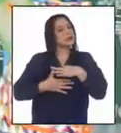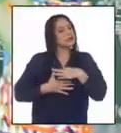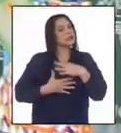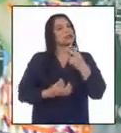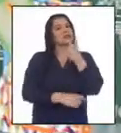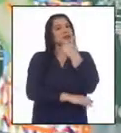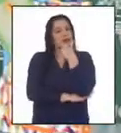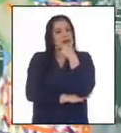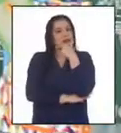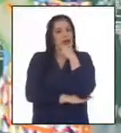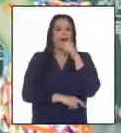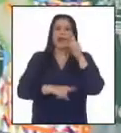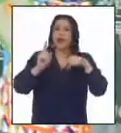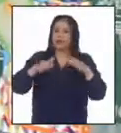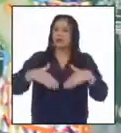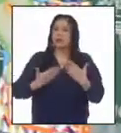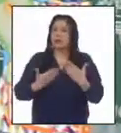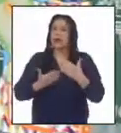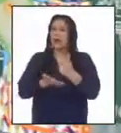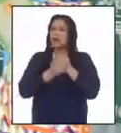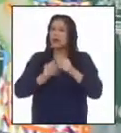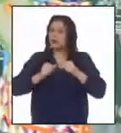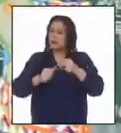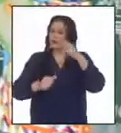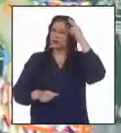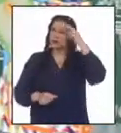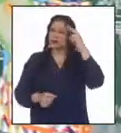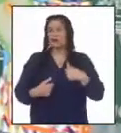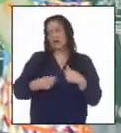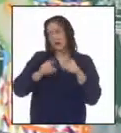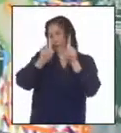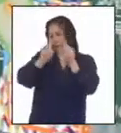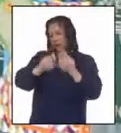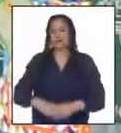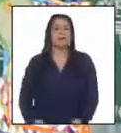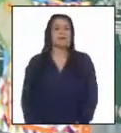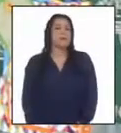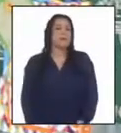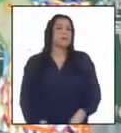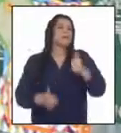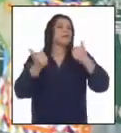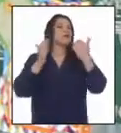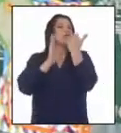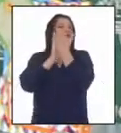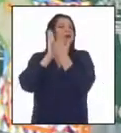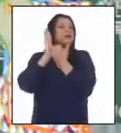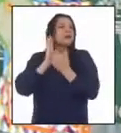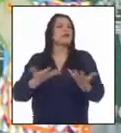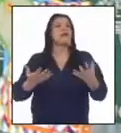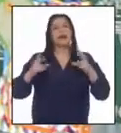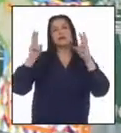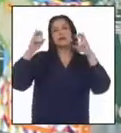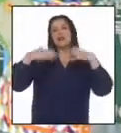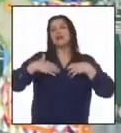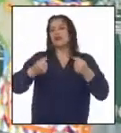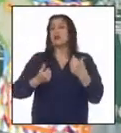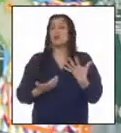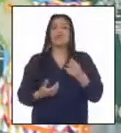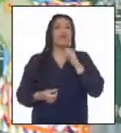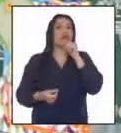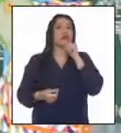Interesante. Y algo que te puede ayudar a seguir reflexionando, quería preguntarte, ¿qué aspectos de la salud pública siguen siendo un reto?